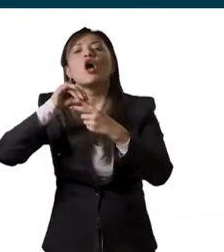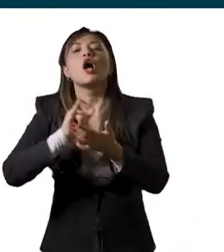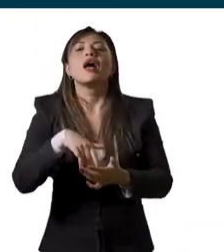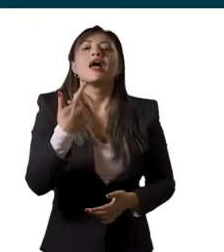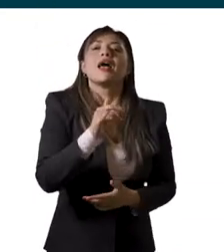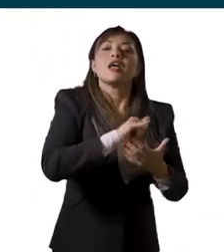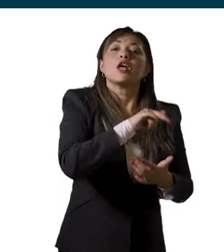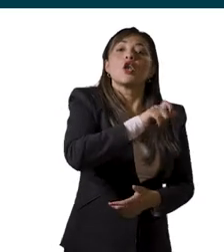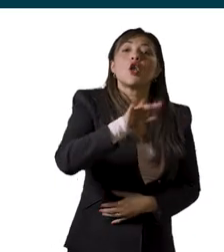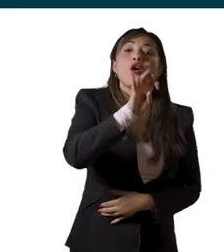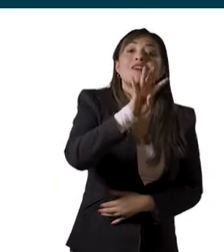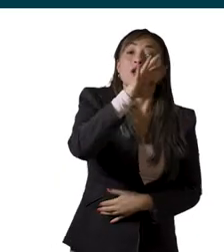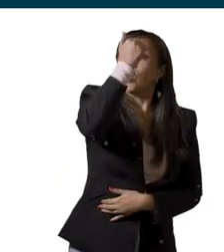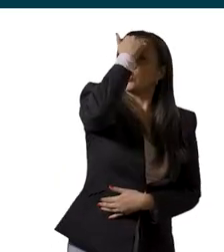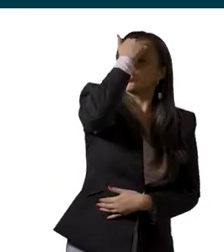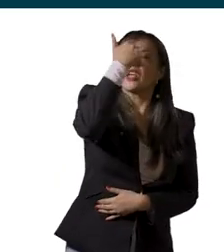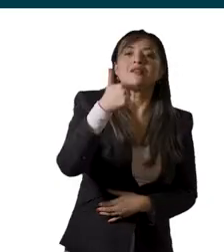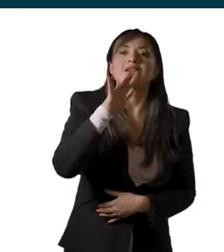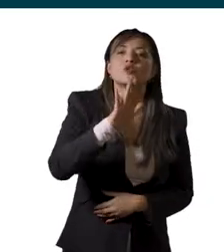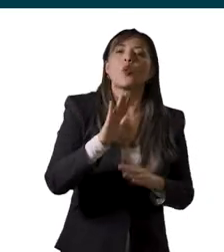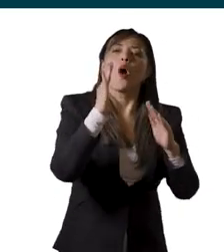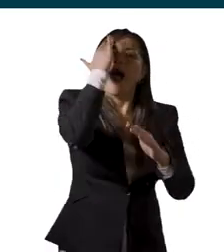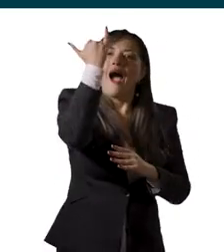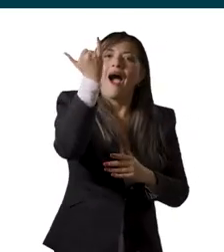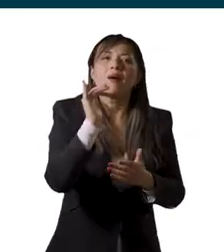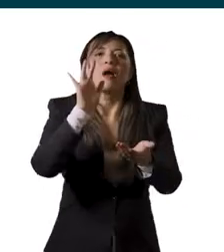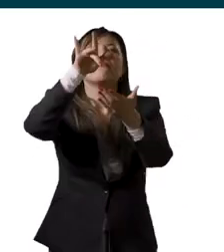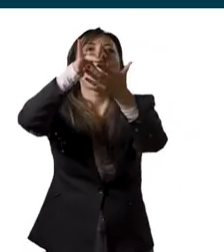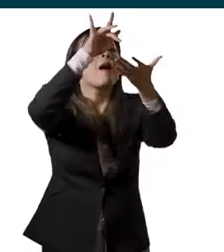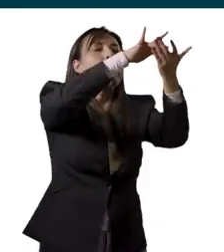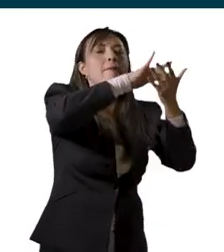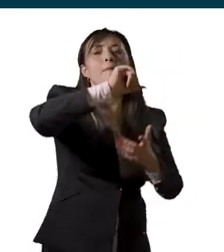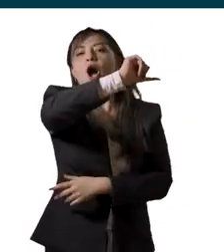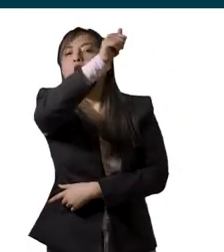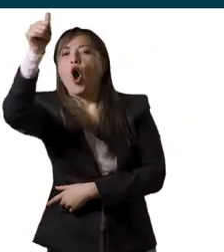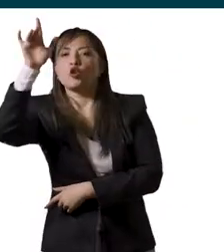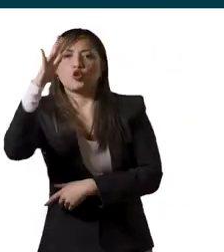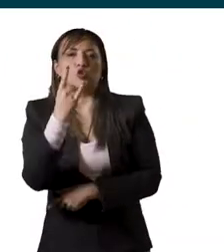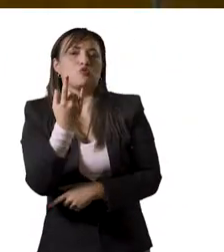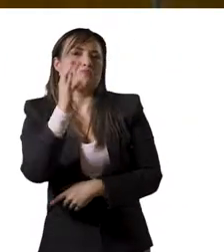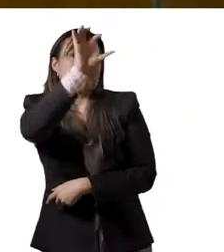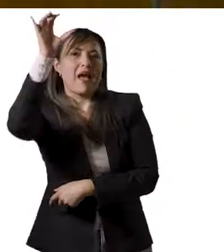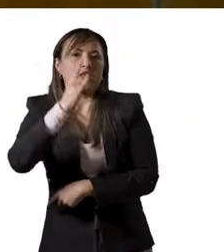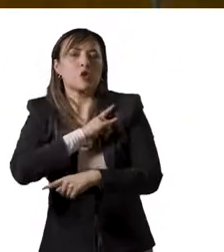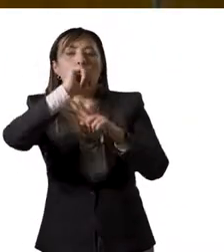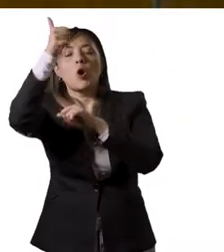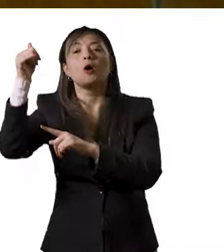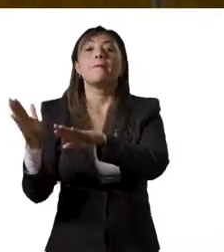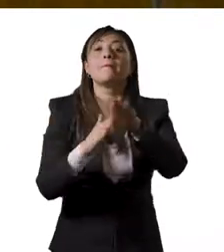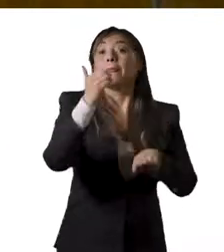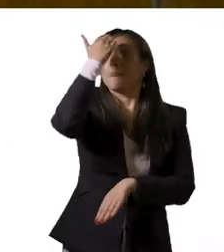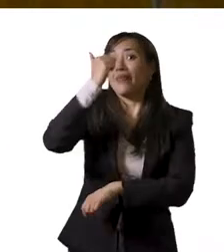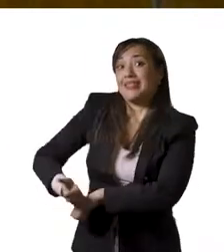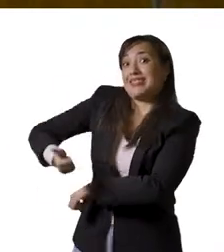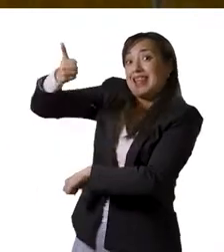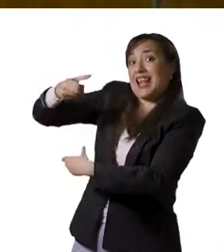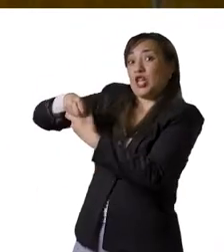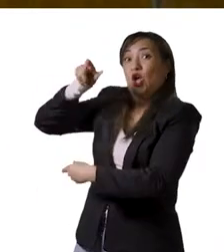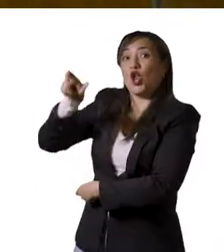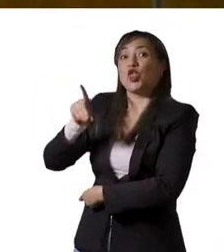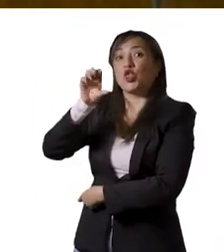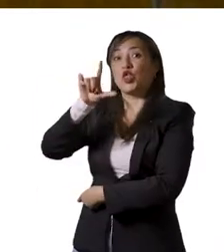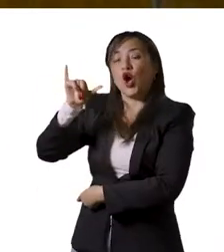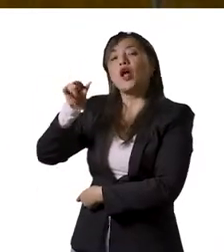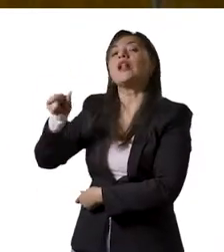94 docentes de la UNAL realizaron movilidad académica en otros países. La rectora Dolly Montoya Castaño